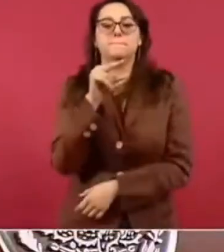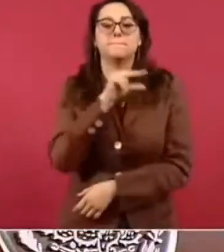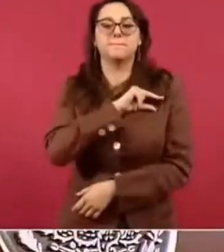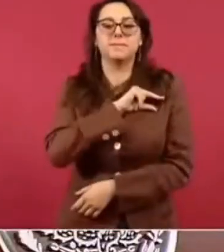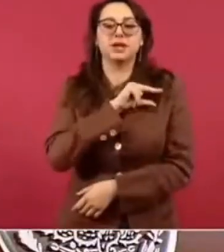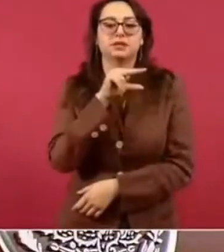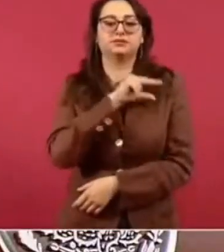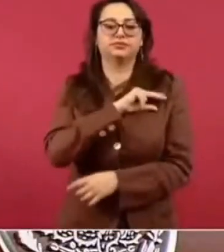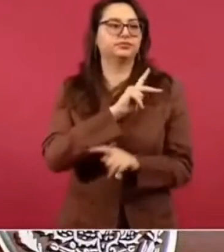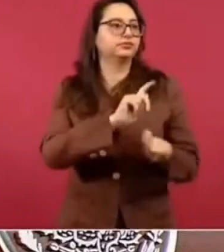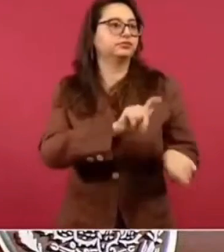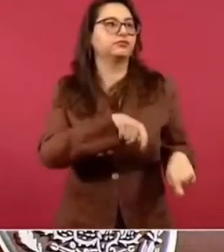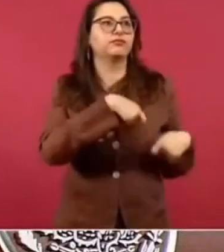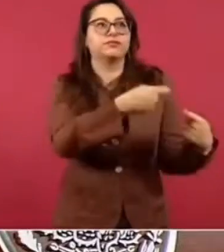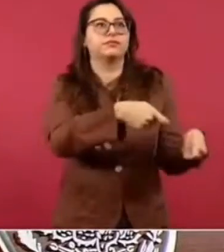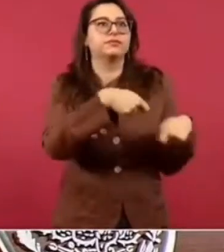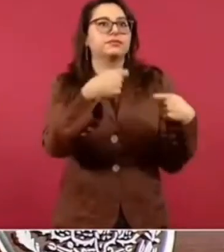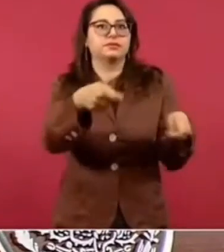privatizar